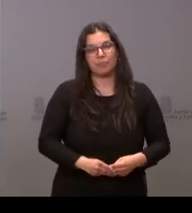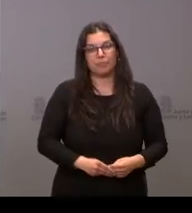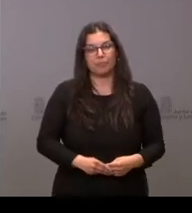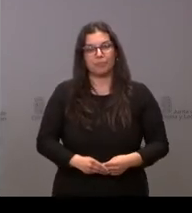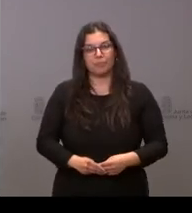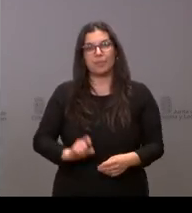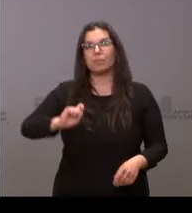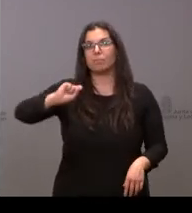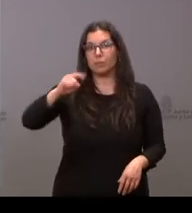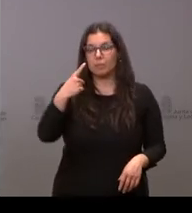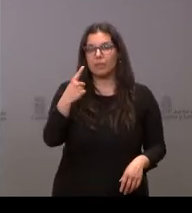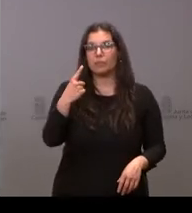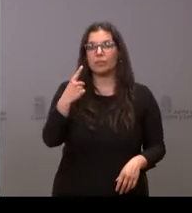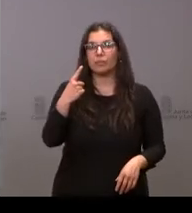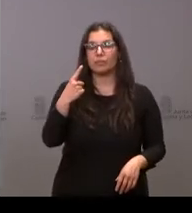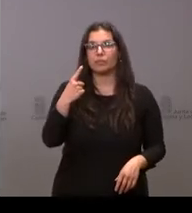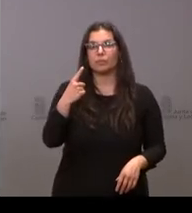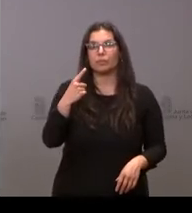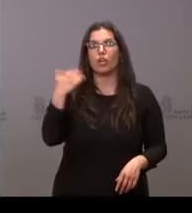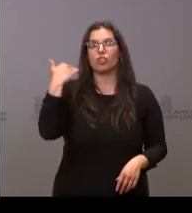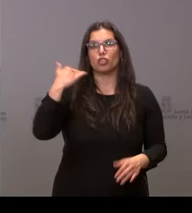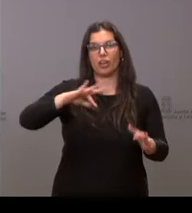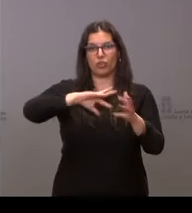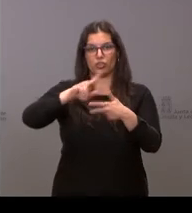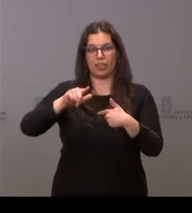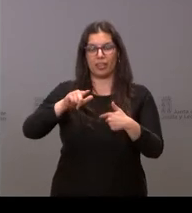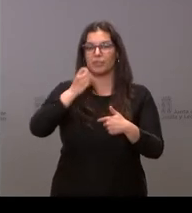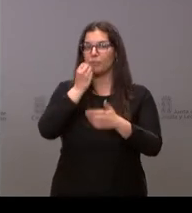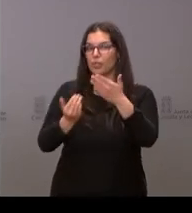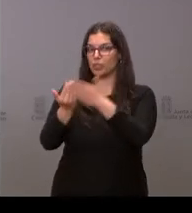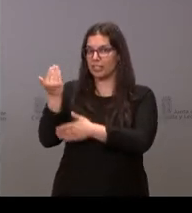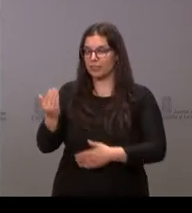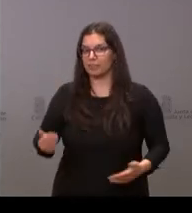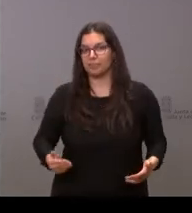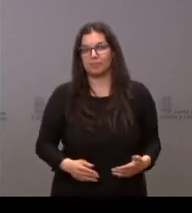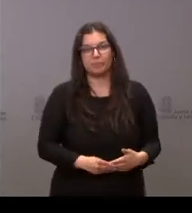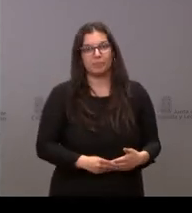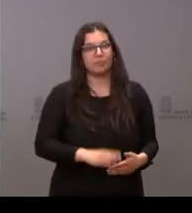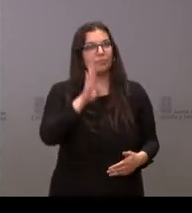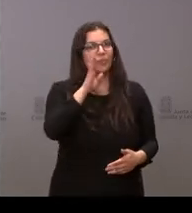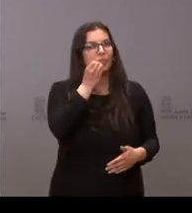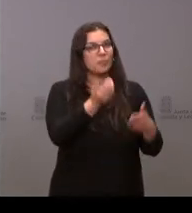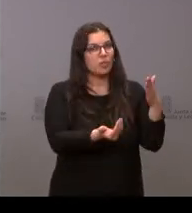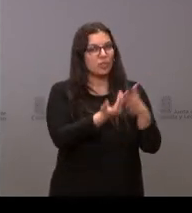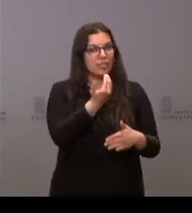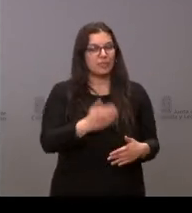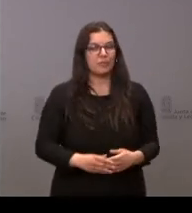lo abrimos con Encarna Muñoz de Soria Noticias. Encarna, buenos días. Hola, buenos días.